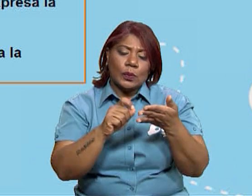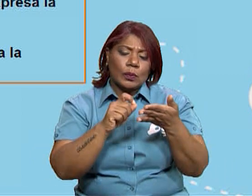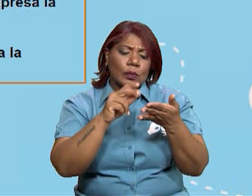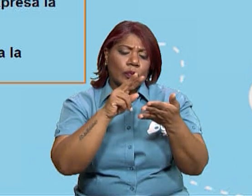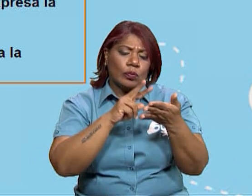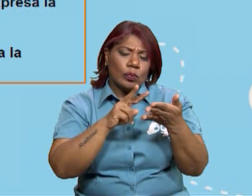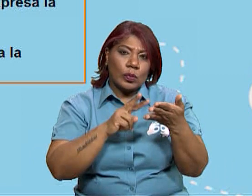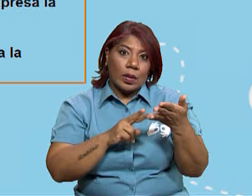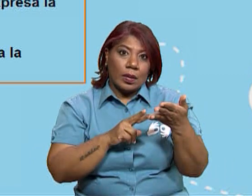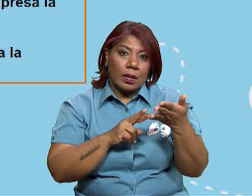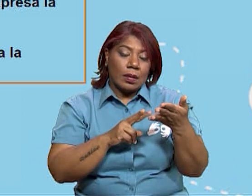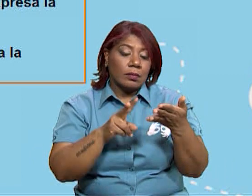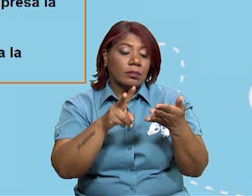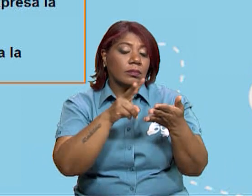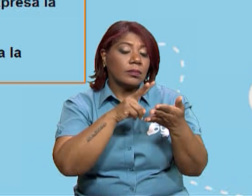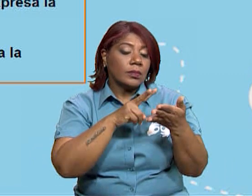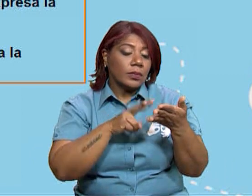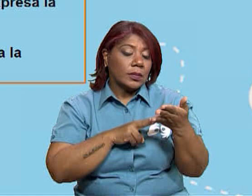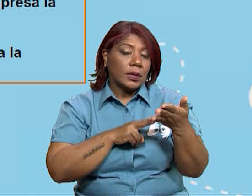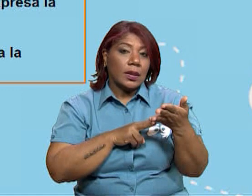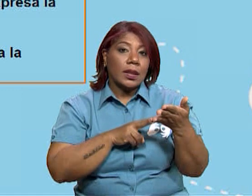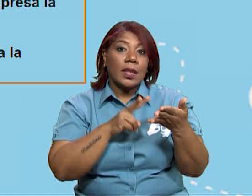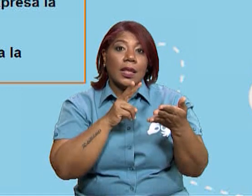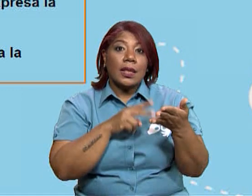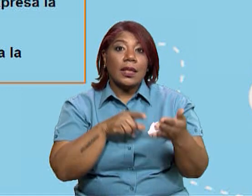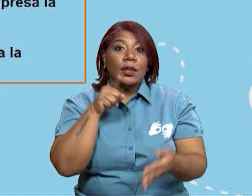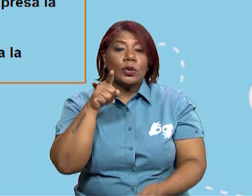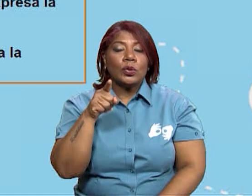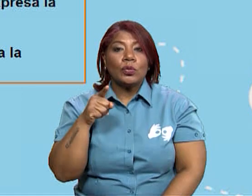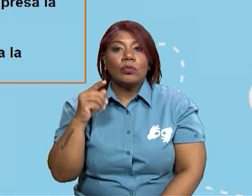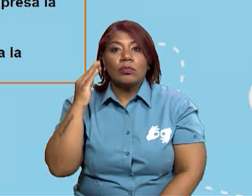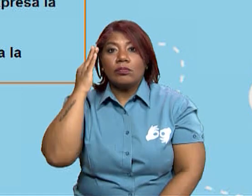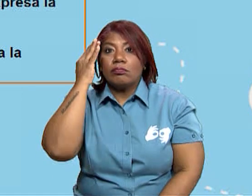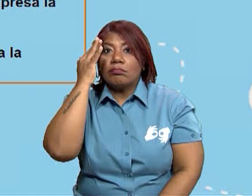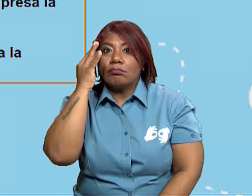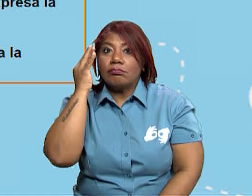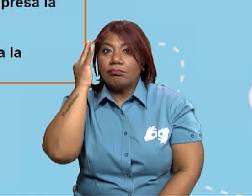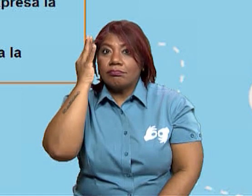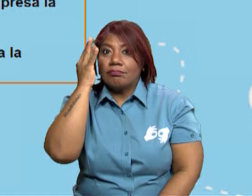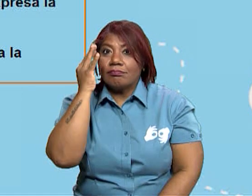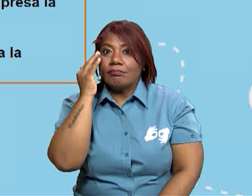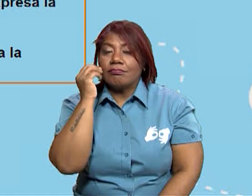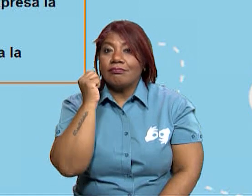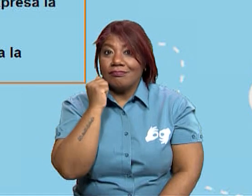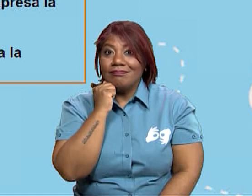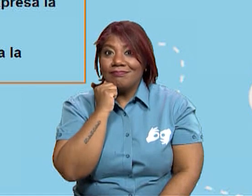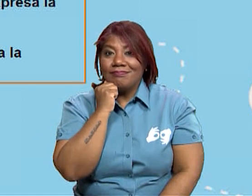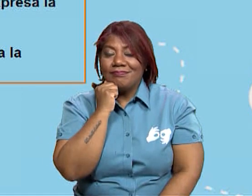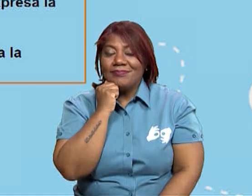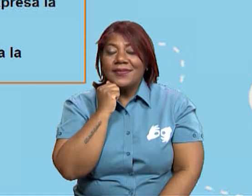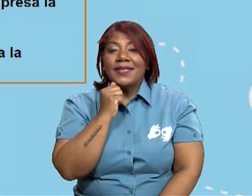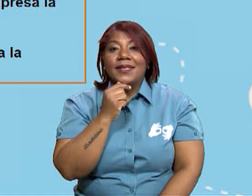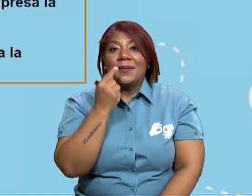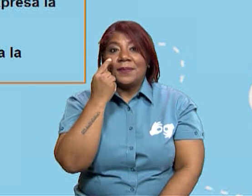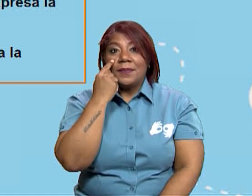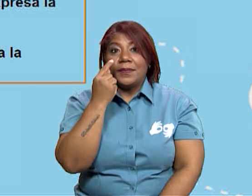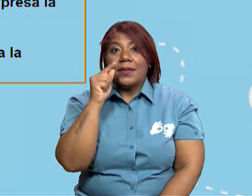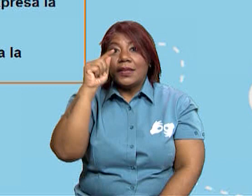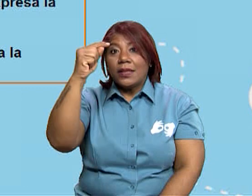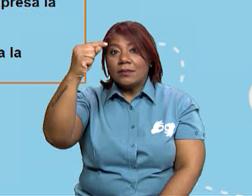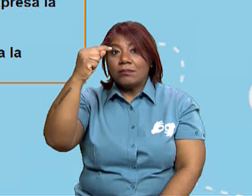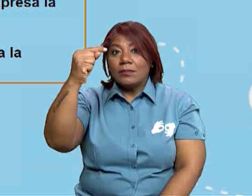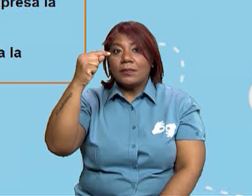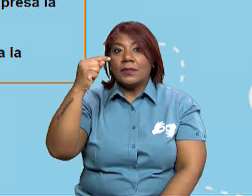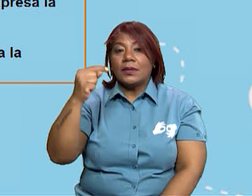detenidamente porque vas a hacer un análisis. Y para ayudarte a hacer el análisis después de la lectura, aquí hay unas